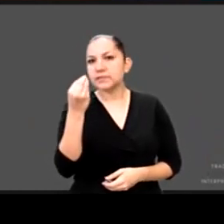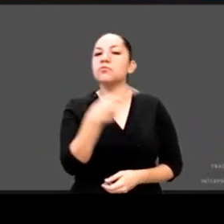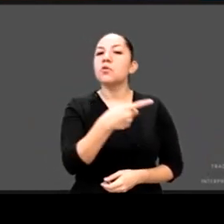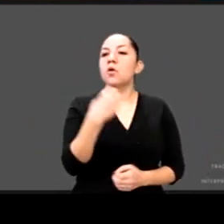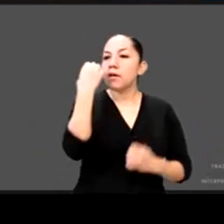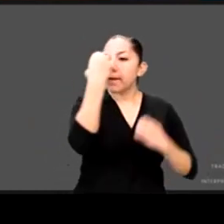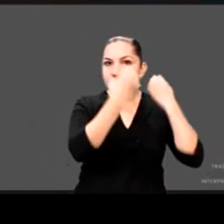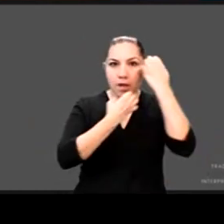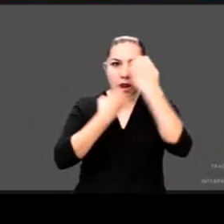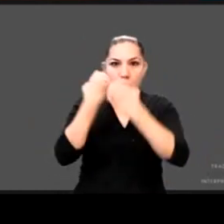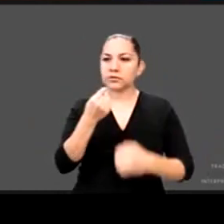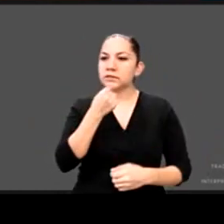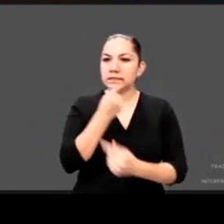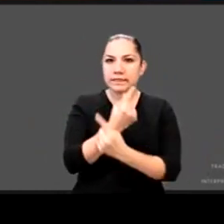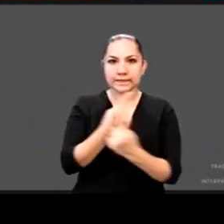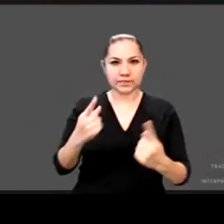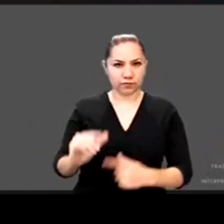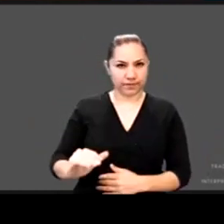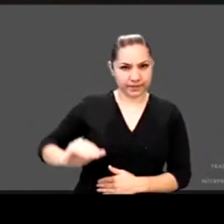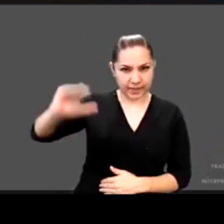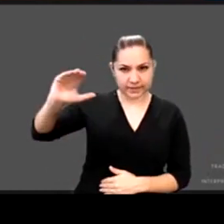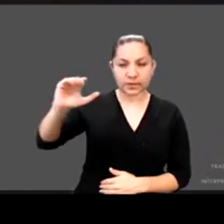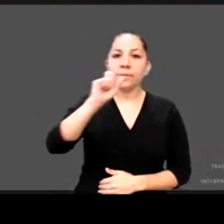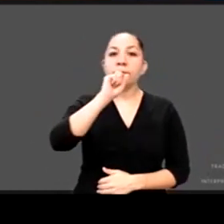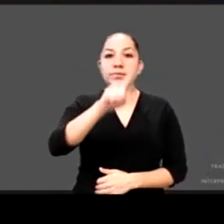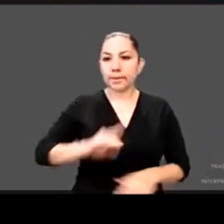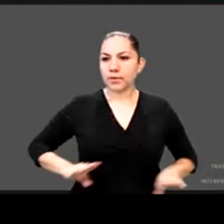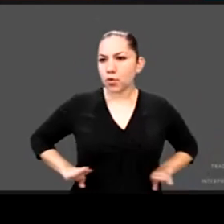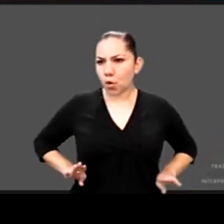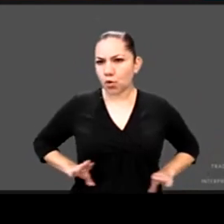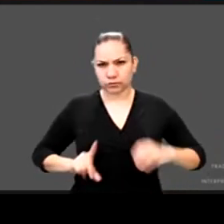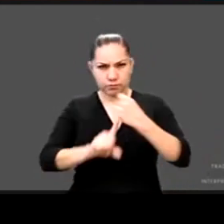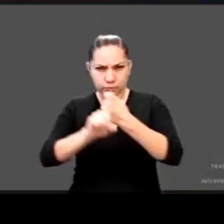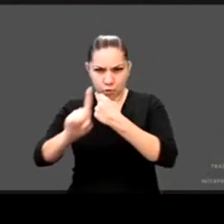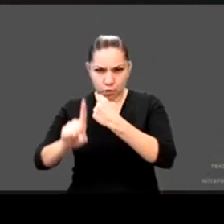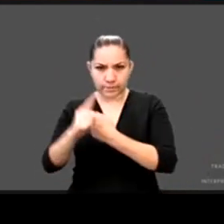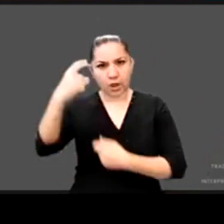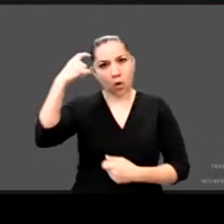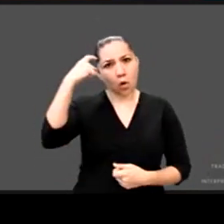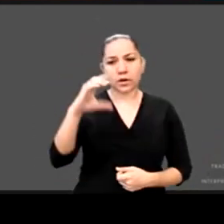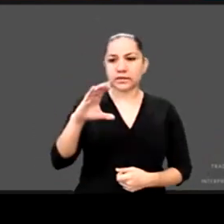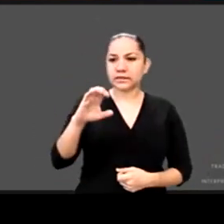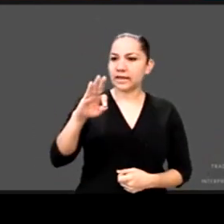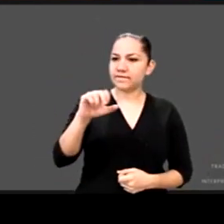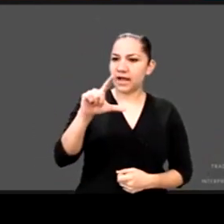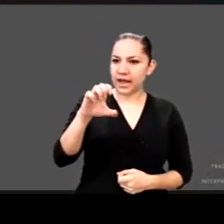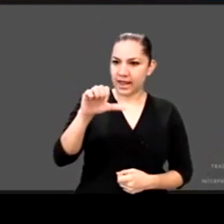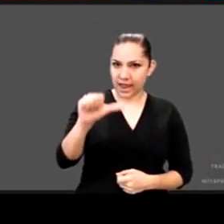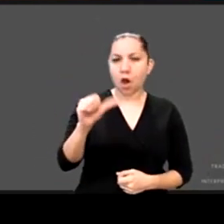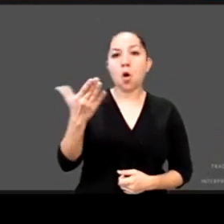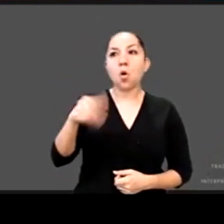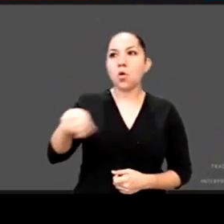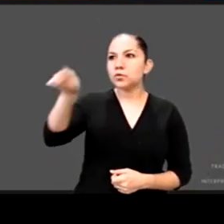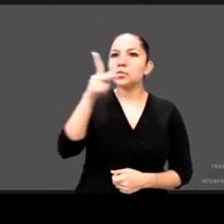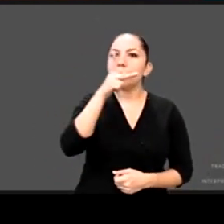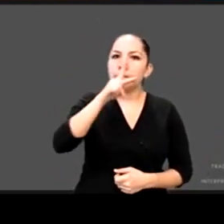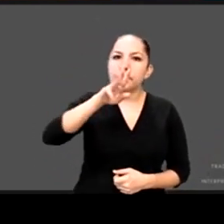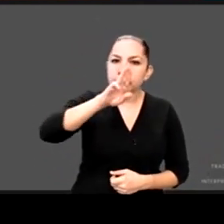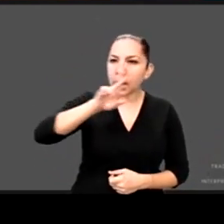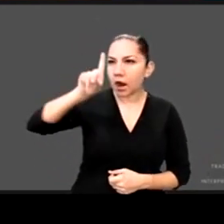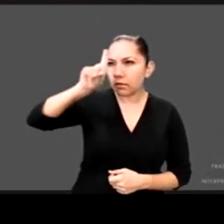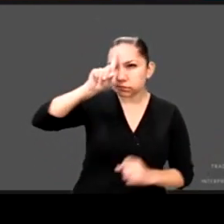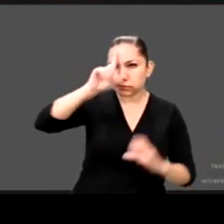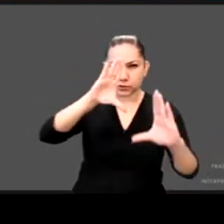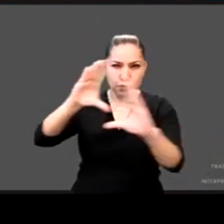desarrollo infantil, problemas de conducta, cefalea y coaching parental, entre otros. Muchas gracias en verdad,